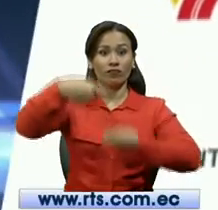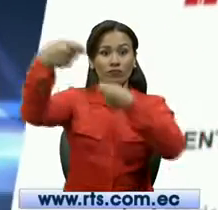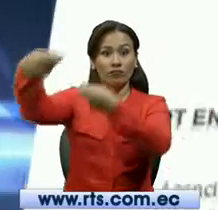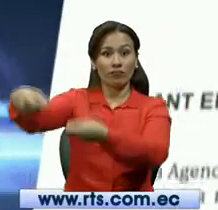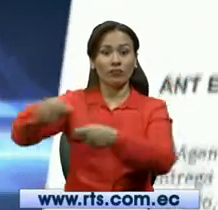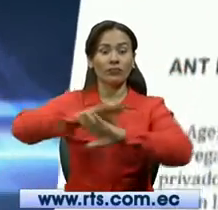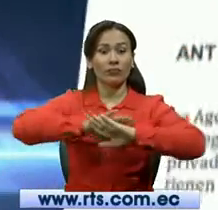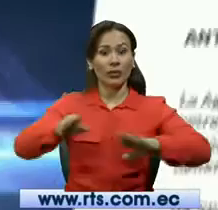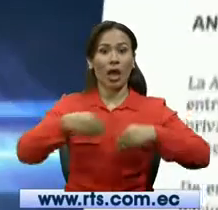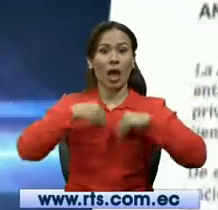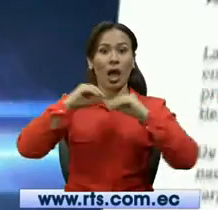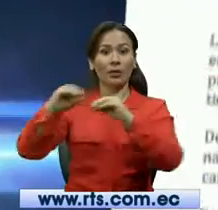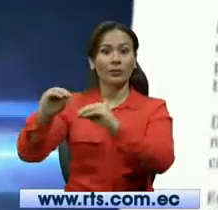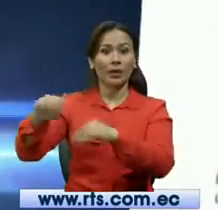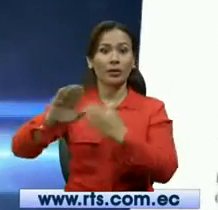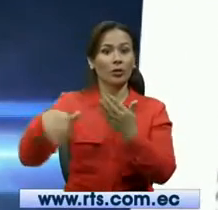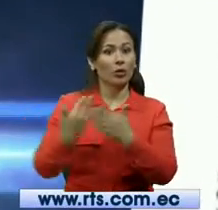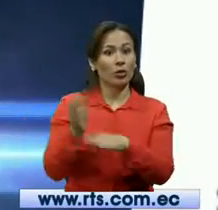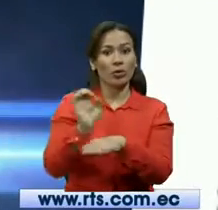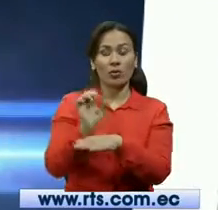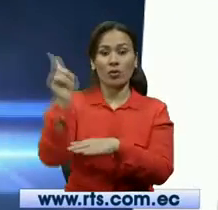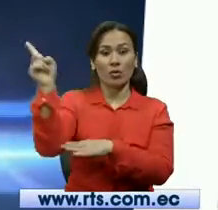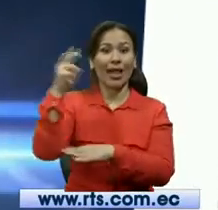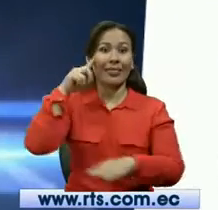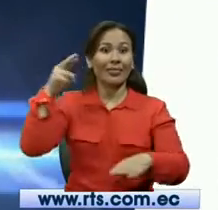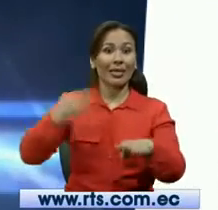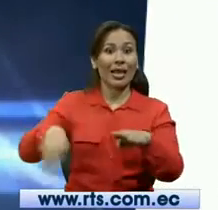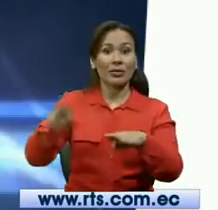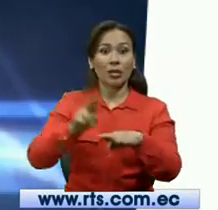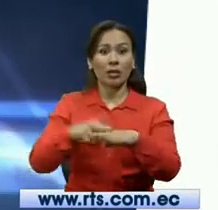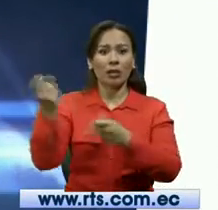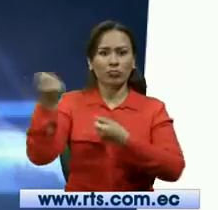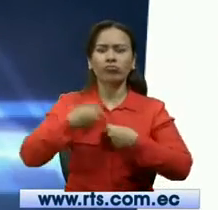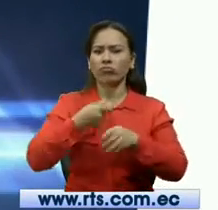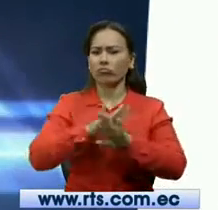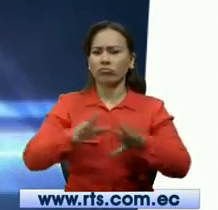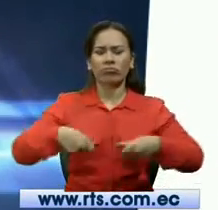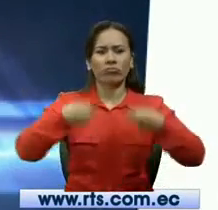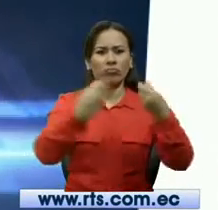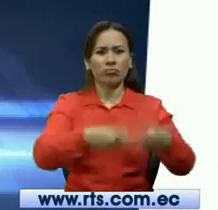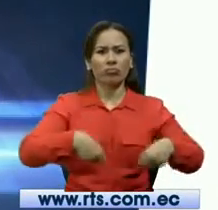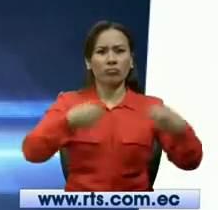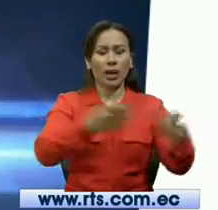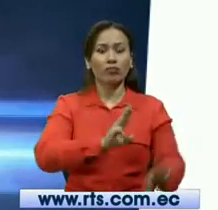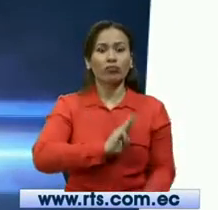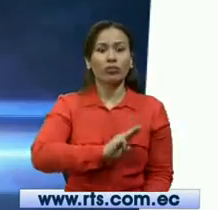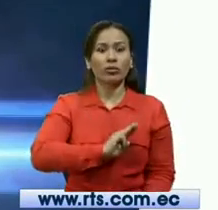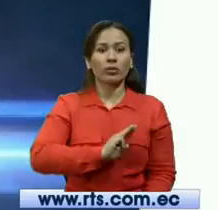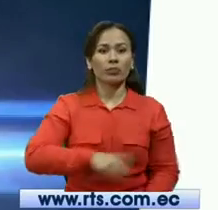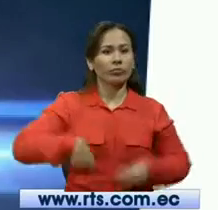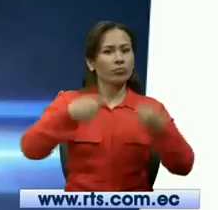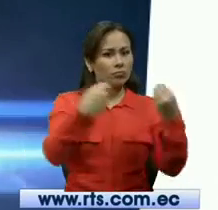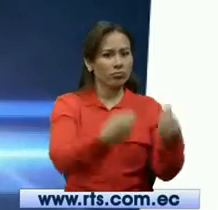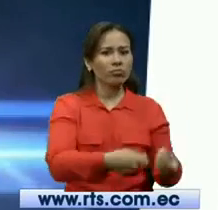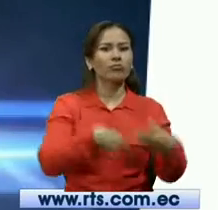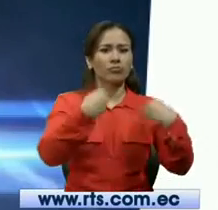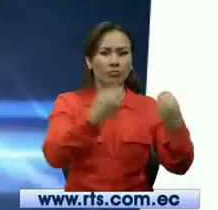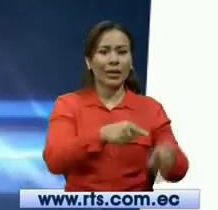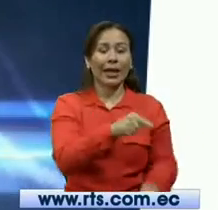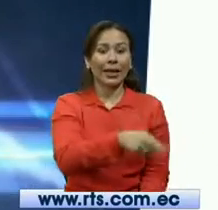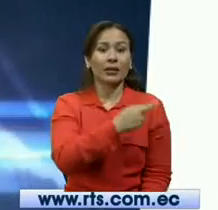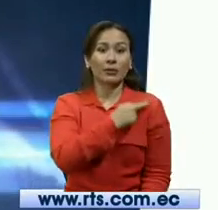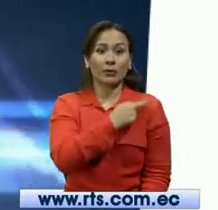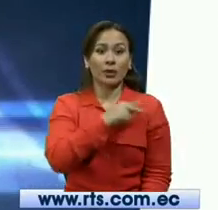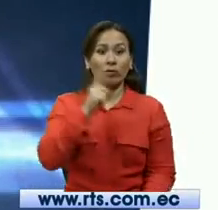Tránsito señala que a lo largo del año se ha realizado la entrega regular de placas a los gobiernos autónomos descentralizados que tienen la